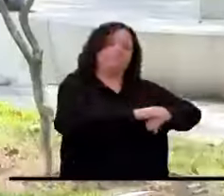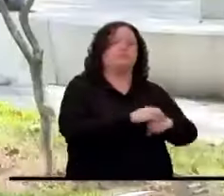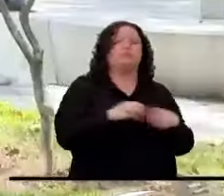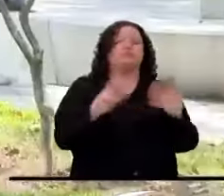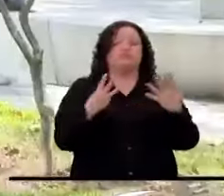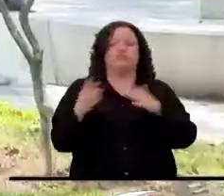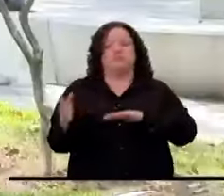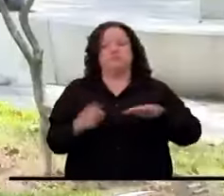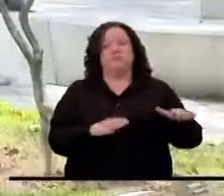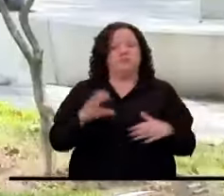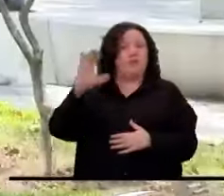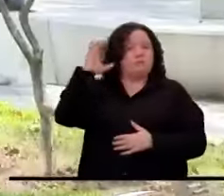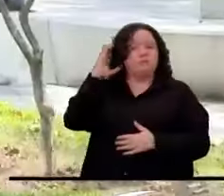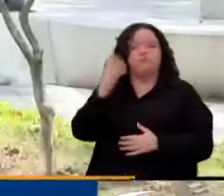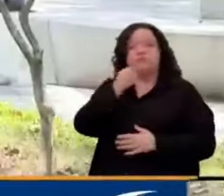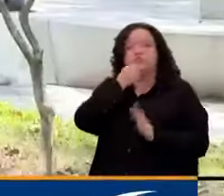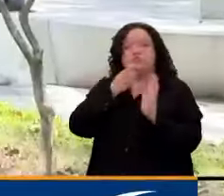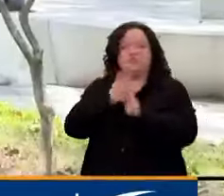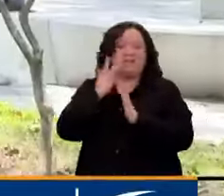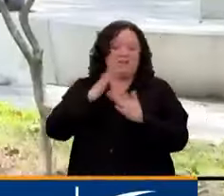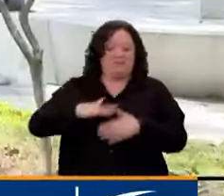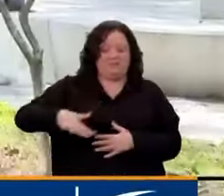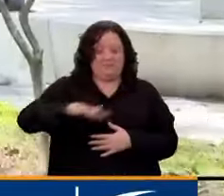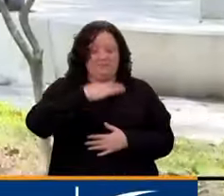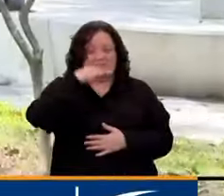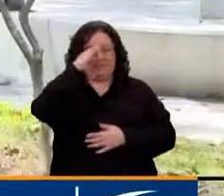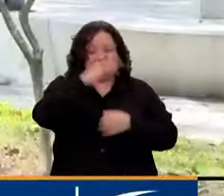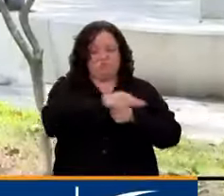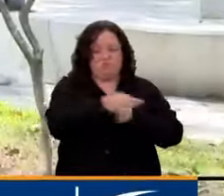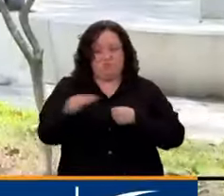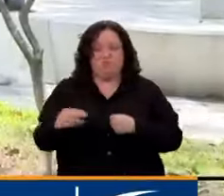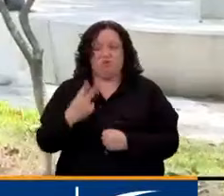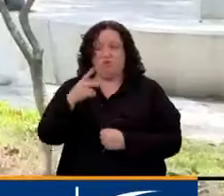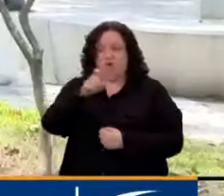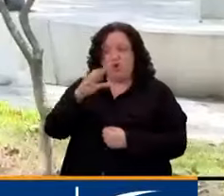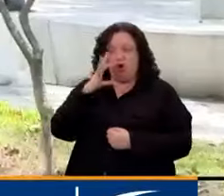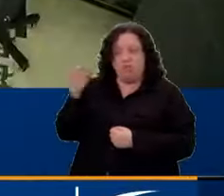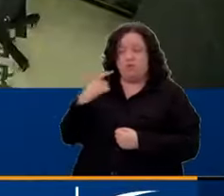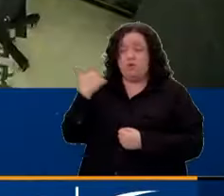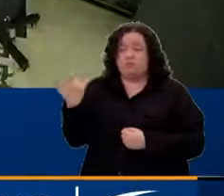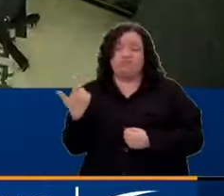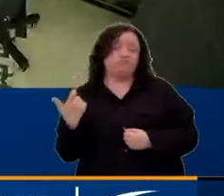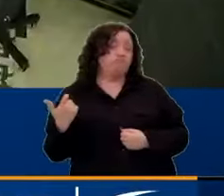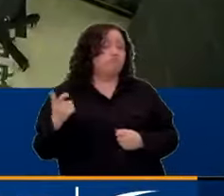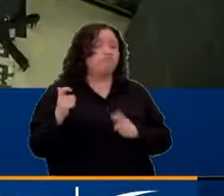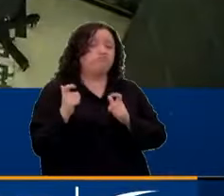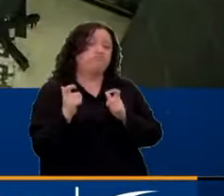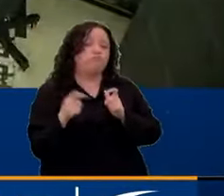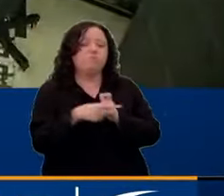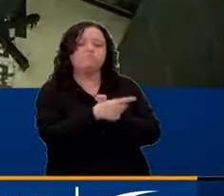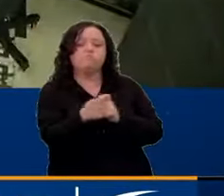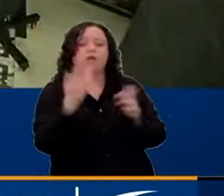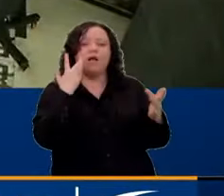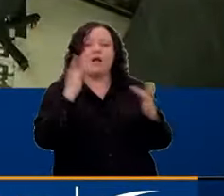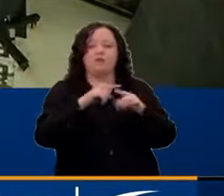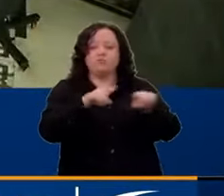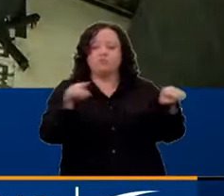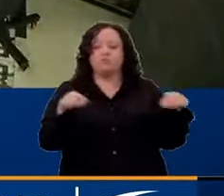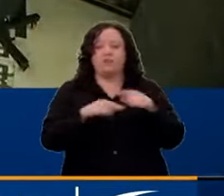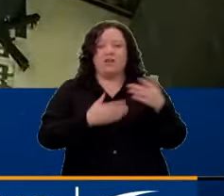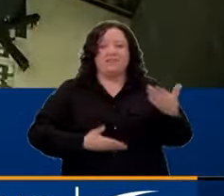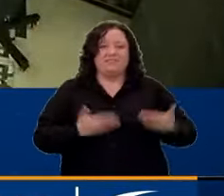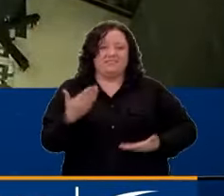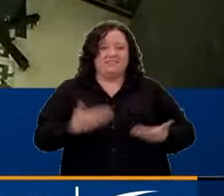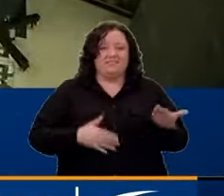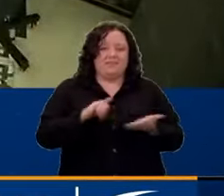A esta hora es noticia que la policía metropolitana del Valle de Aburrá busca a dos hombres que con pistola en mano robaron a las personas que se encontraron en un establecimiento comercial